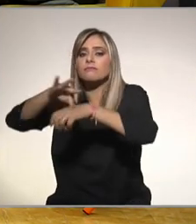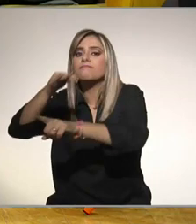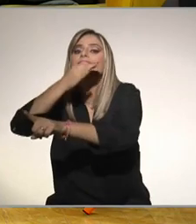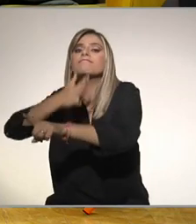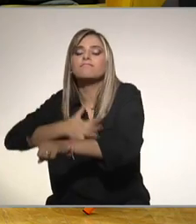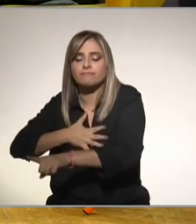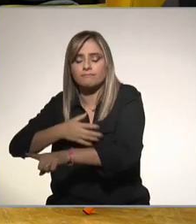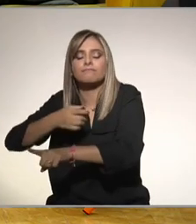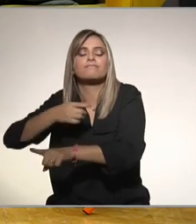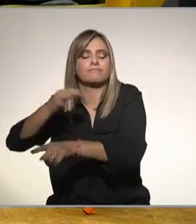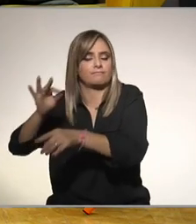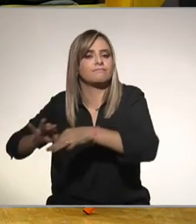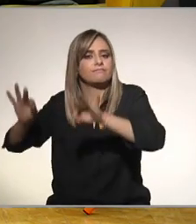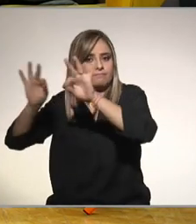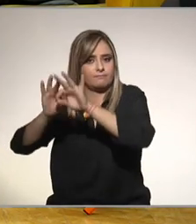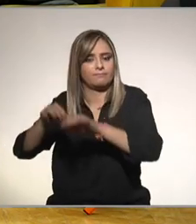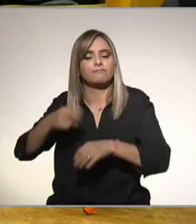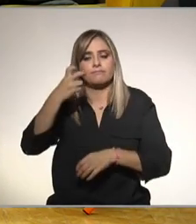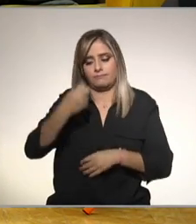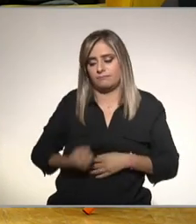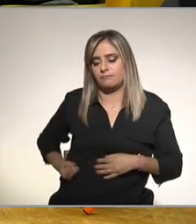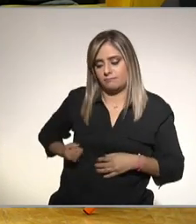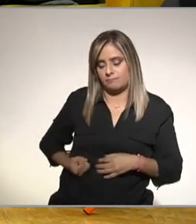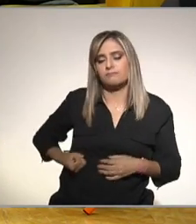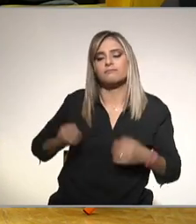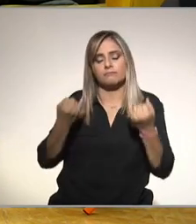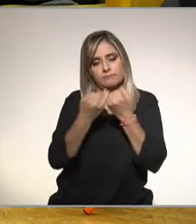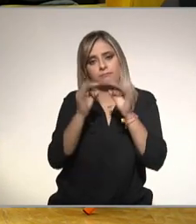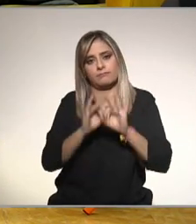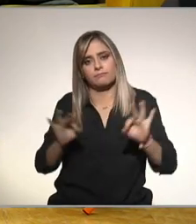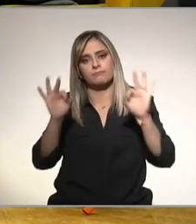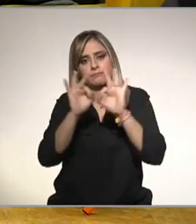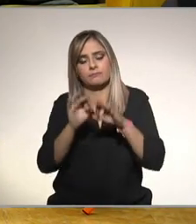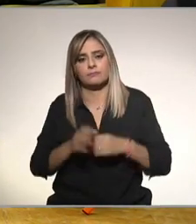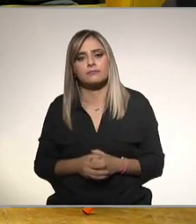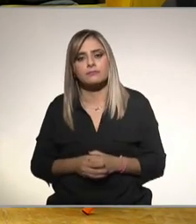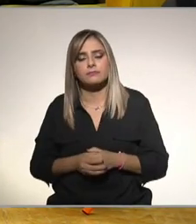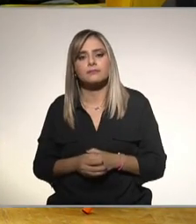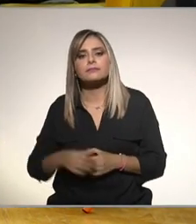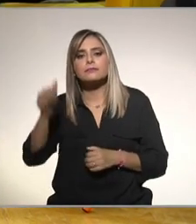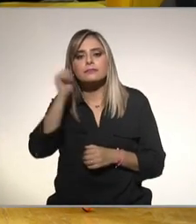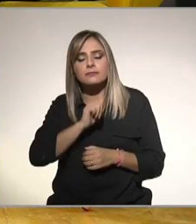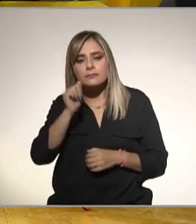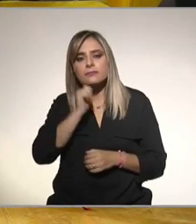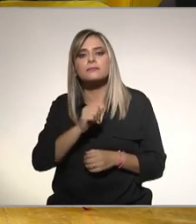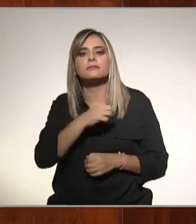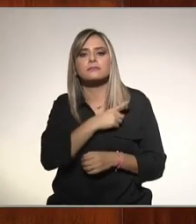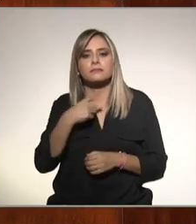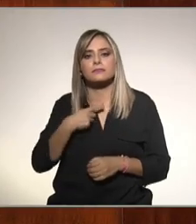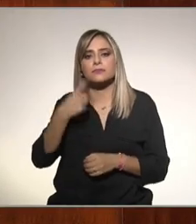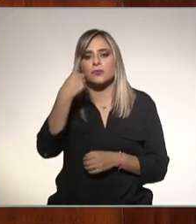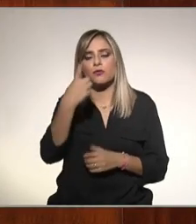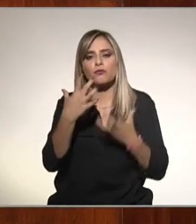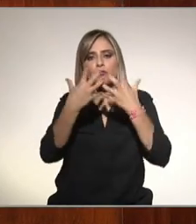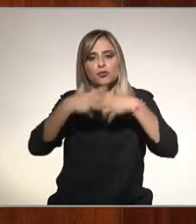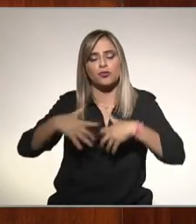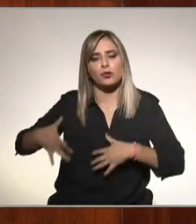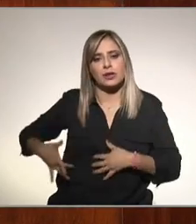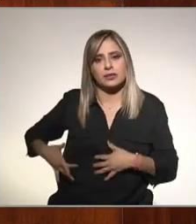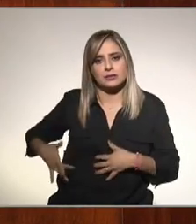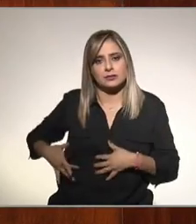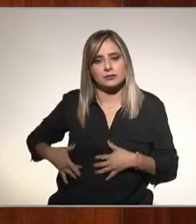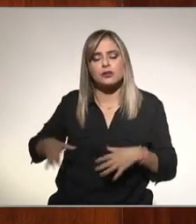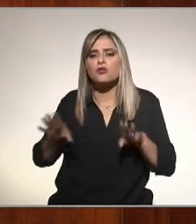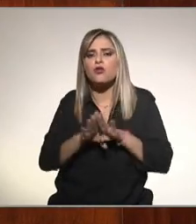buen estudio para empezar inicial ok Caciela siempre debemos de tener unas pruebas de funcionamiento hepático estas como